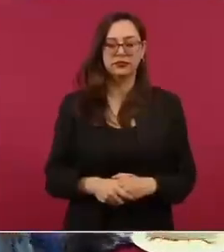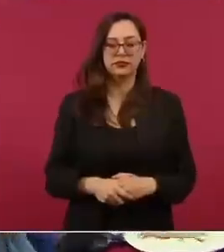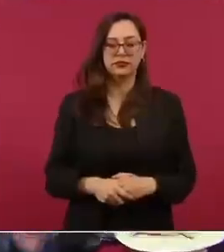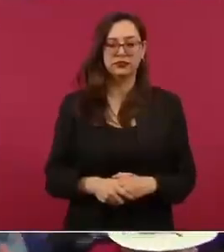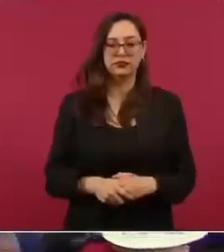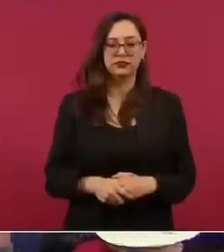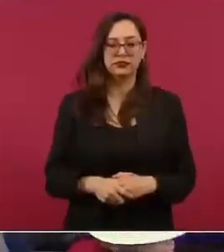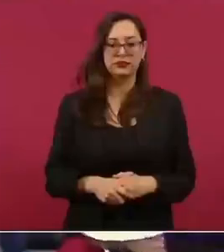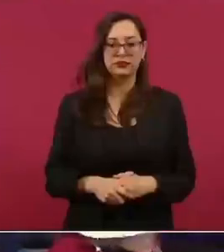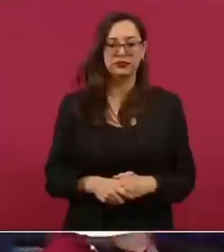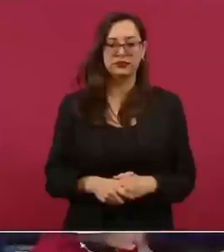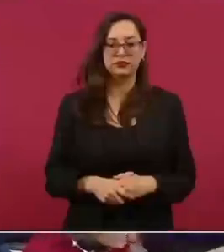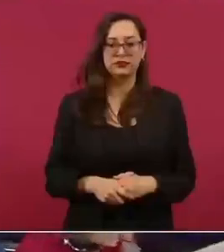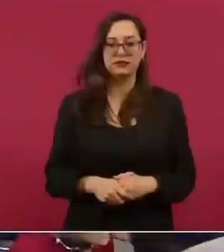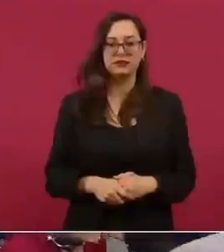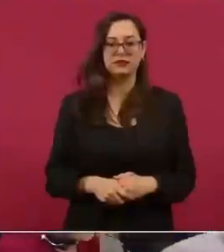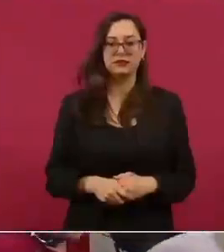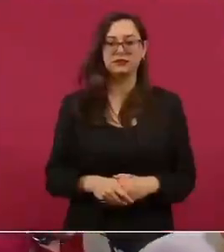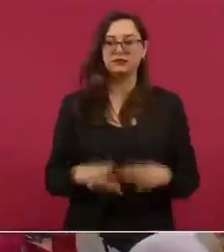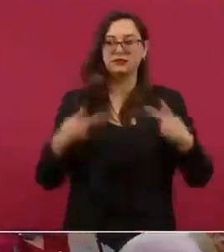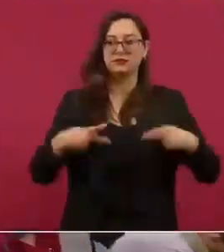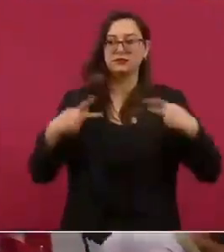profundo amor al pueblo